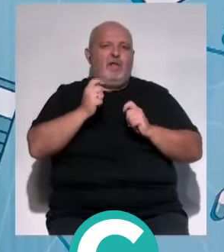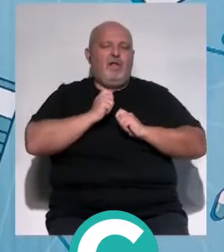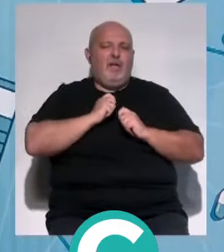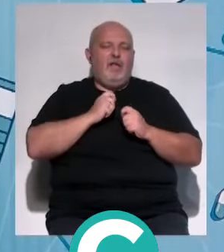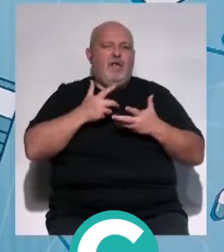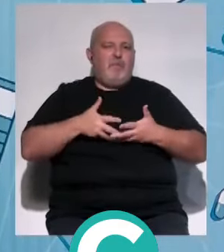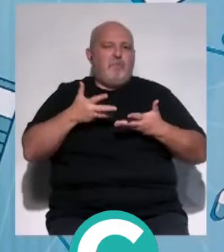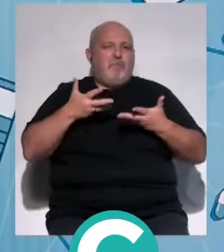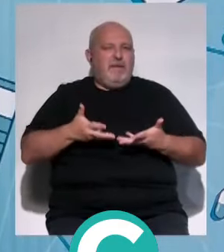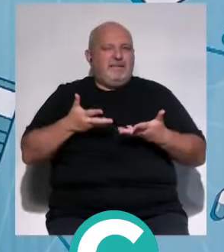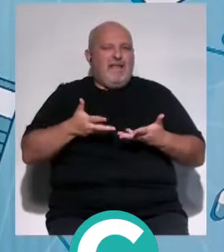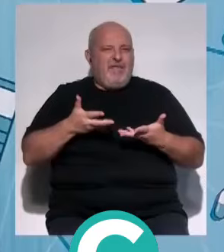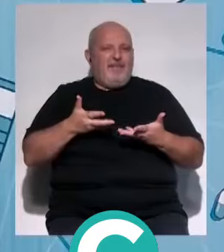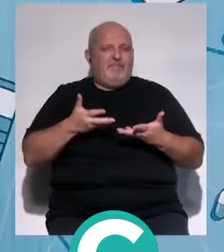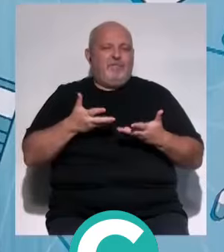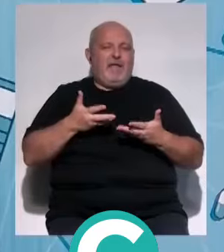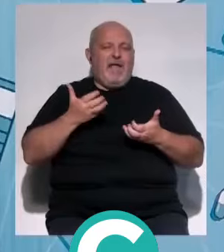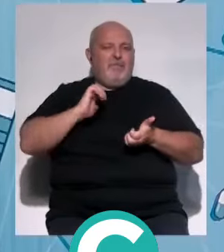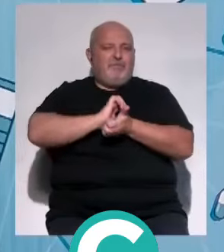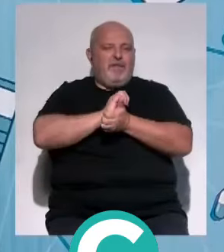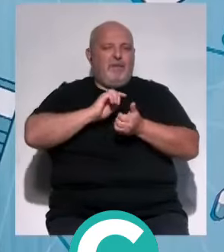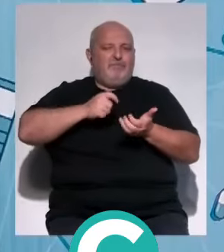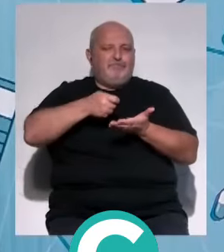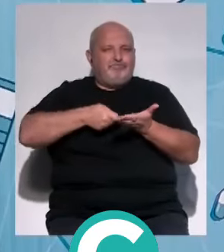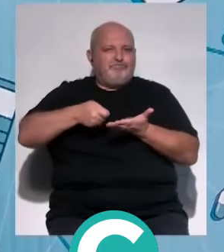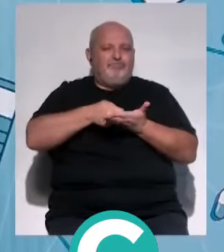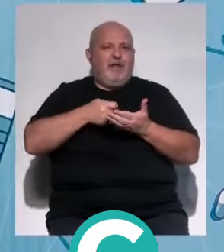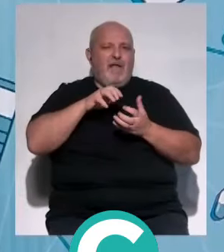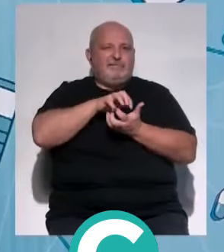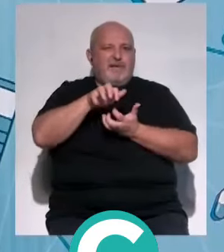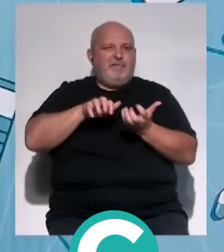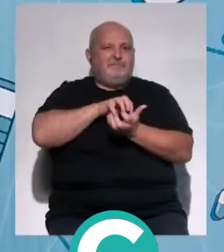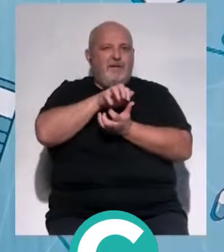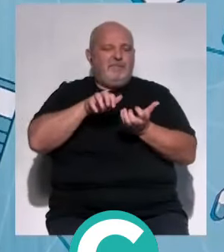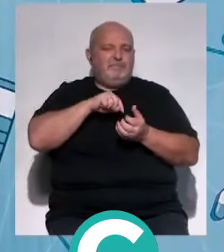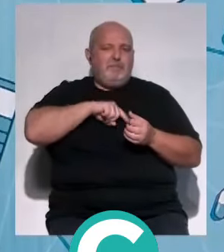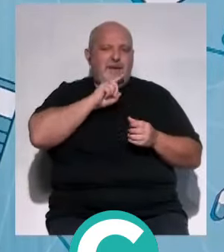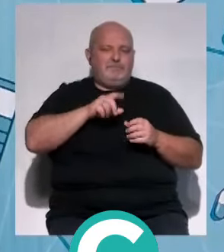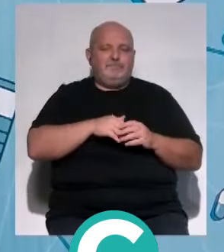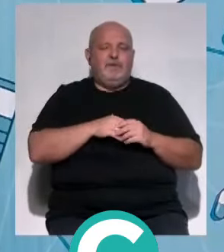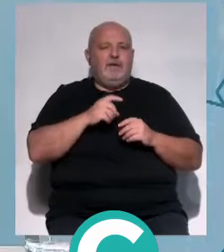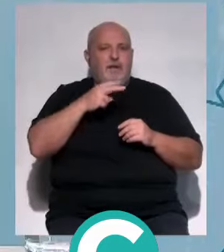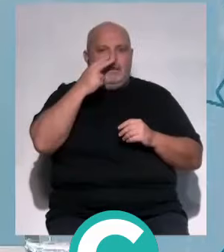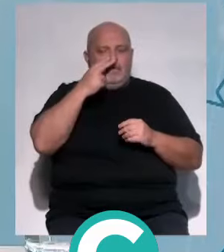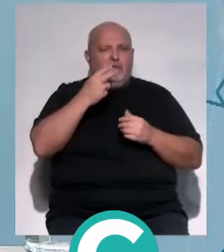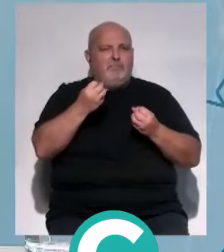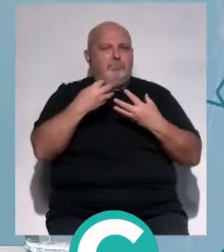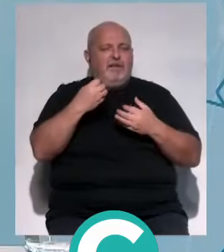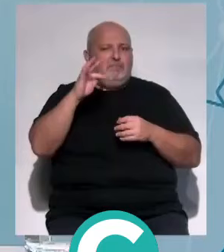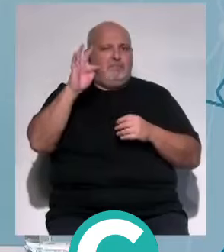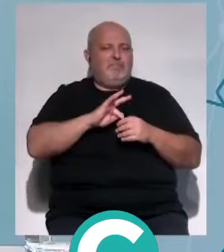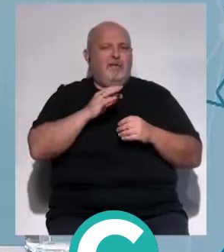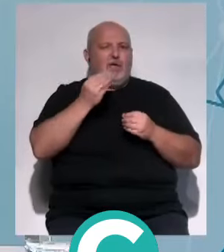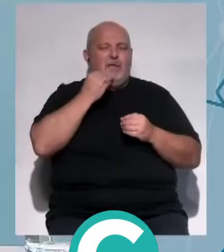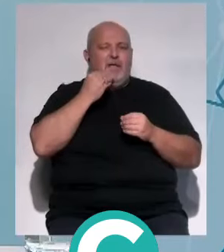una digestión más pesada, pues estrujarlas antes de comerlas, masticarlas muy bien, que no den una mala digestión. Interesante lo que aportabas antes de